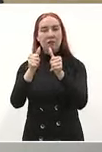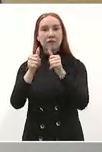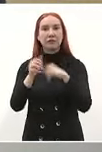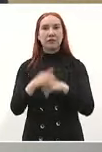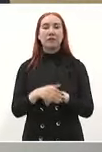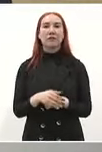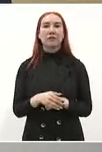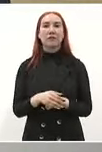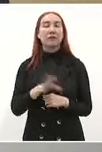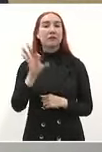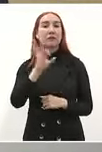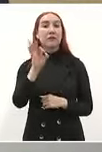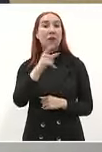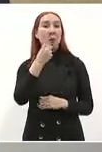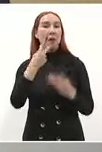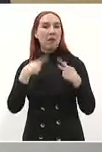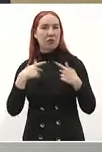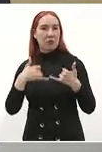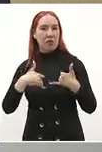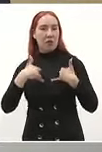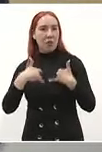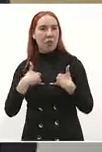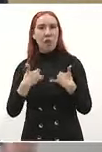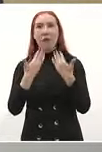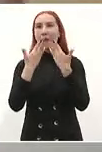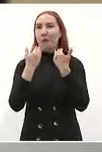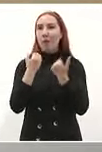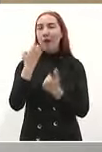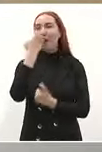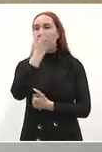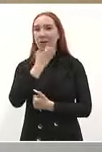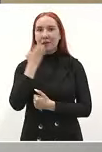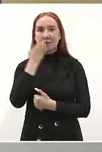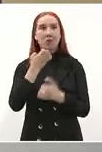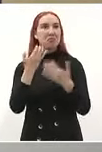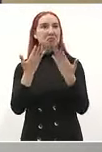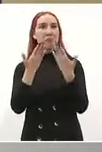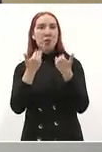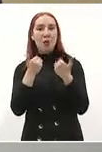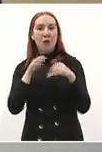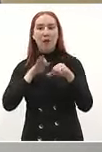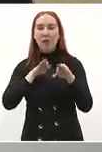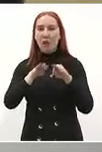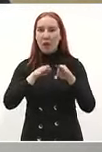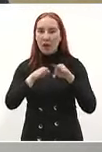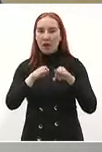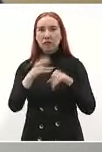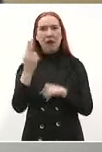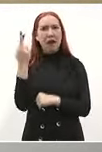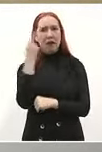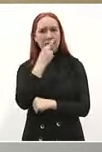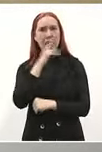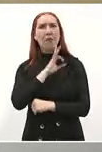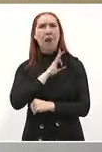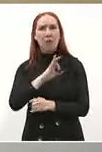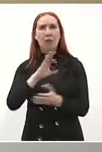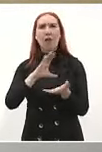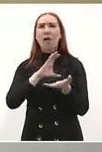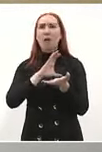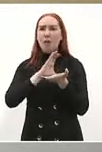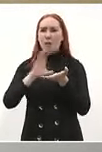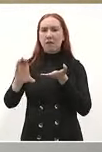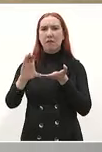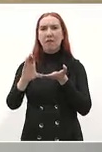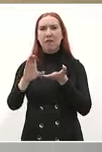ya no está estudiando y no tiene trabajo que se le contrate y que trabaje como aprendiz